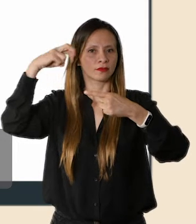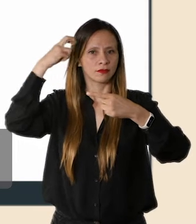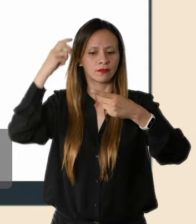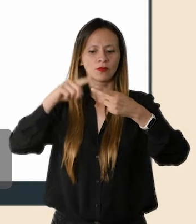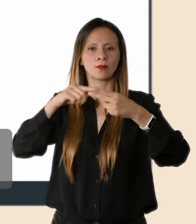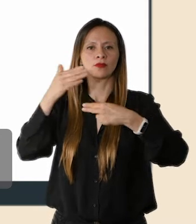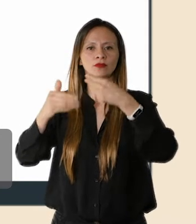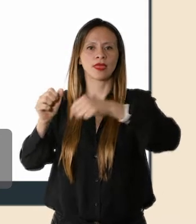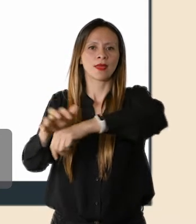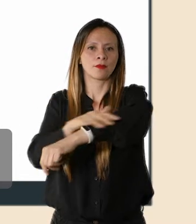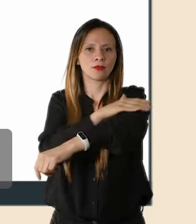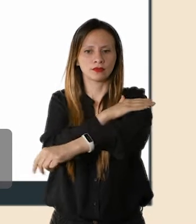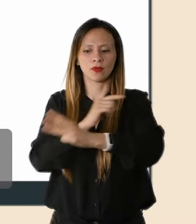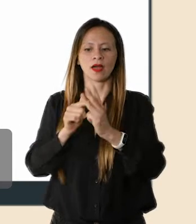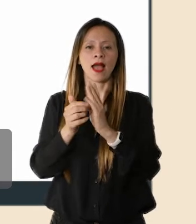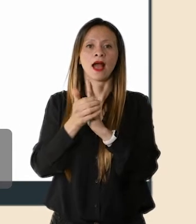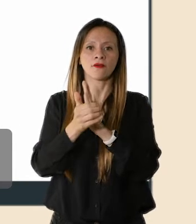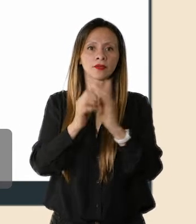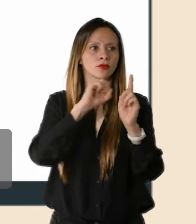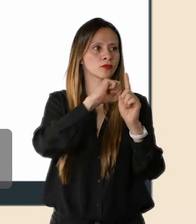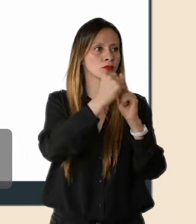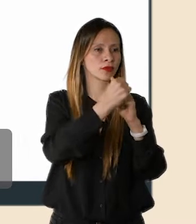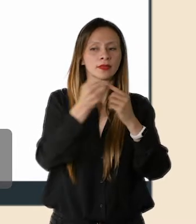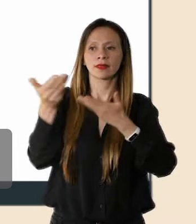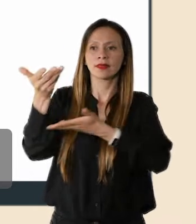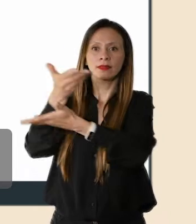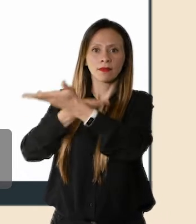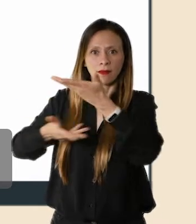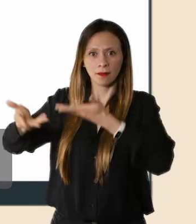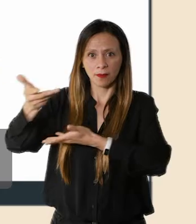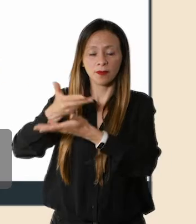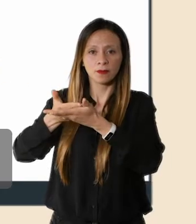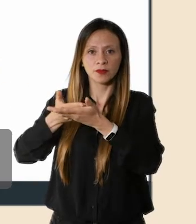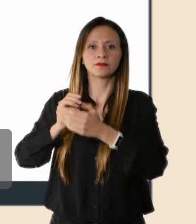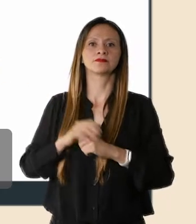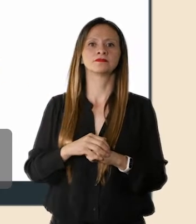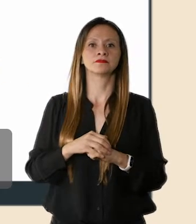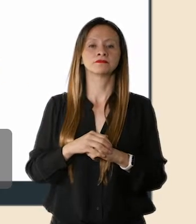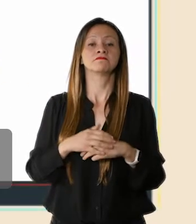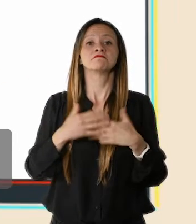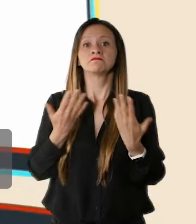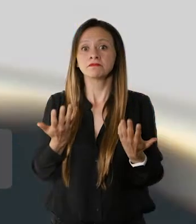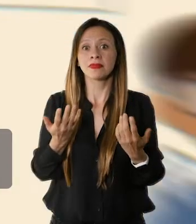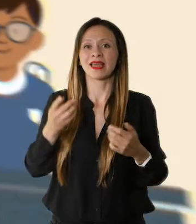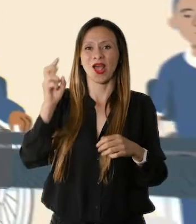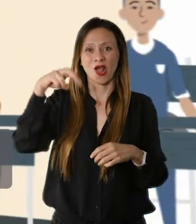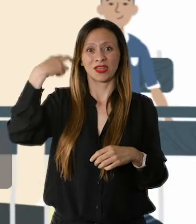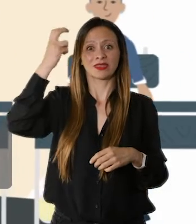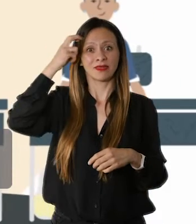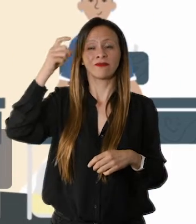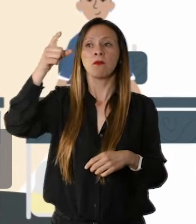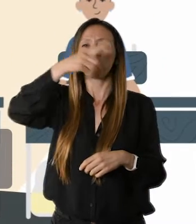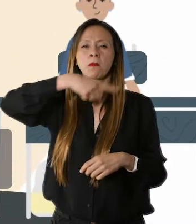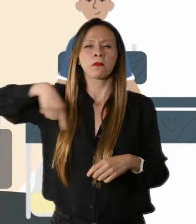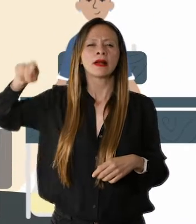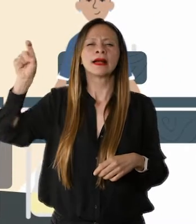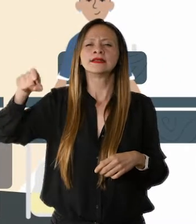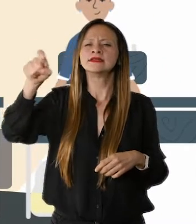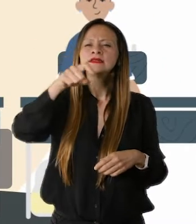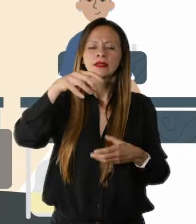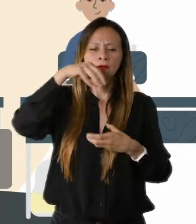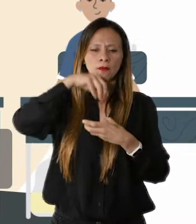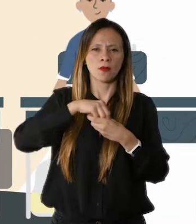dimensiones. Regulación cognitiva, procesos emocionales y habilidades sociales e interpersonales. La regulación